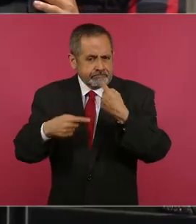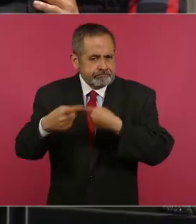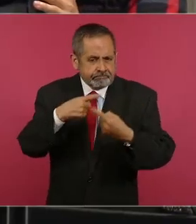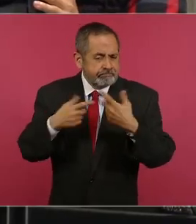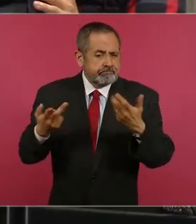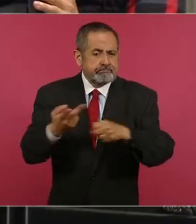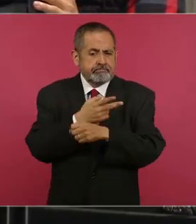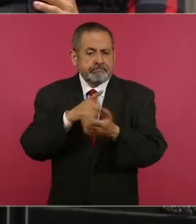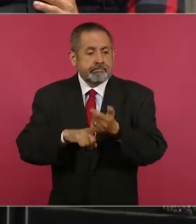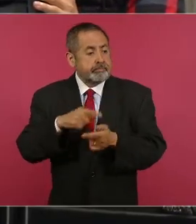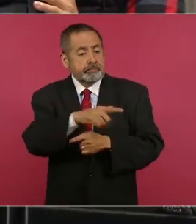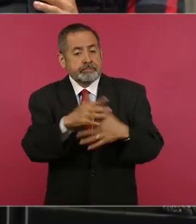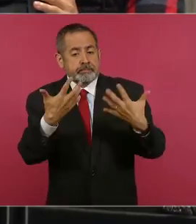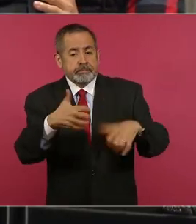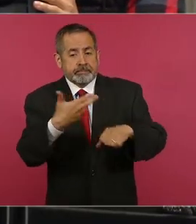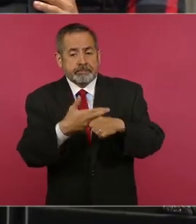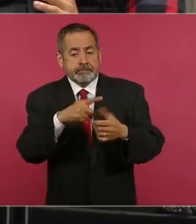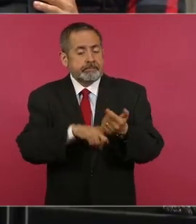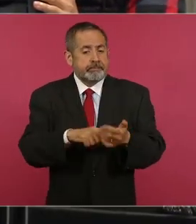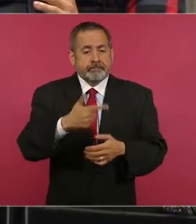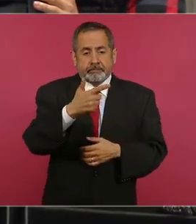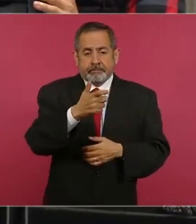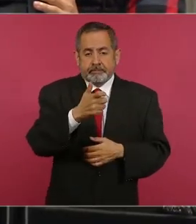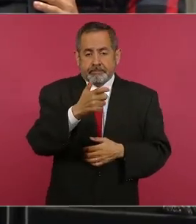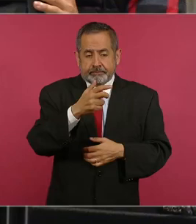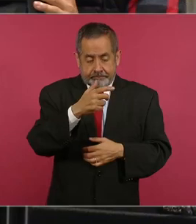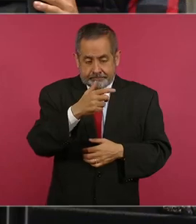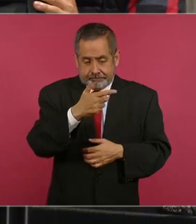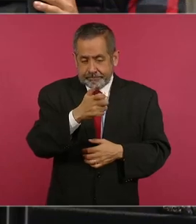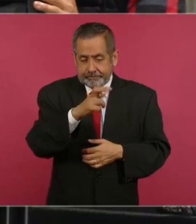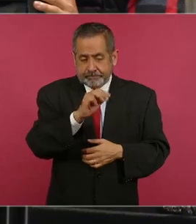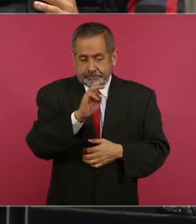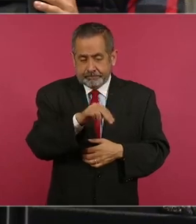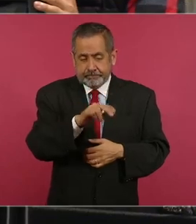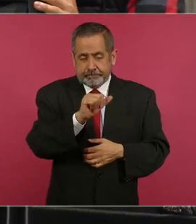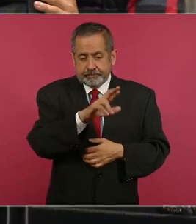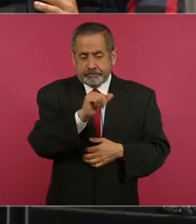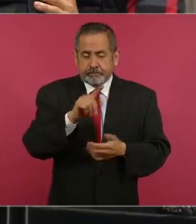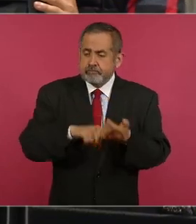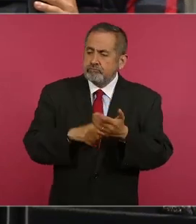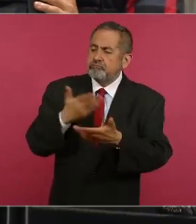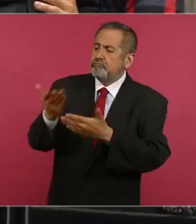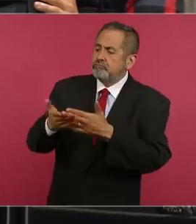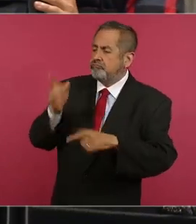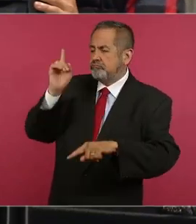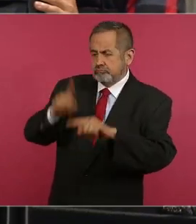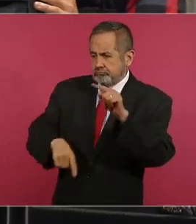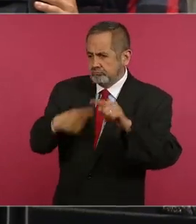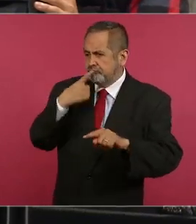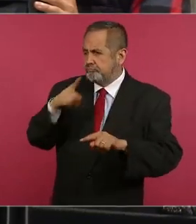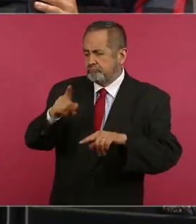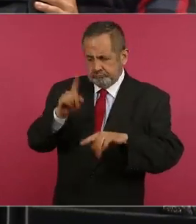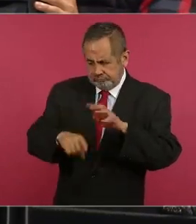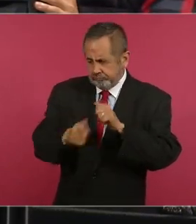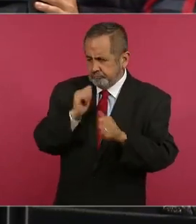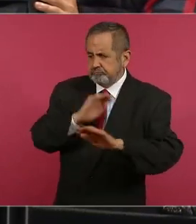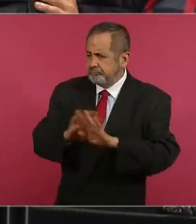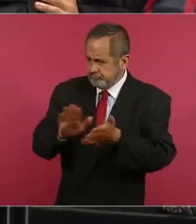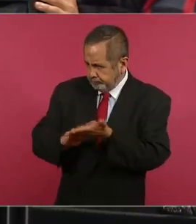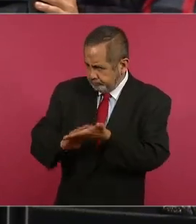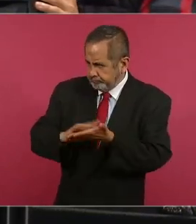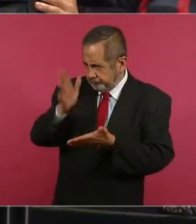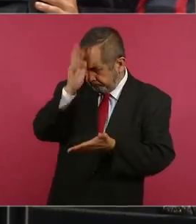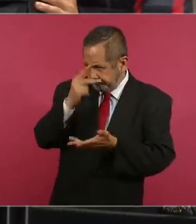empresa de Germán Larrea propone que se retire esta denuncia penal. Sobre todo se lo pregunto porque